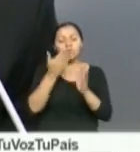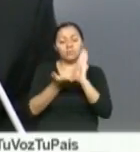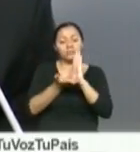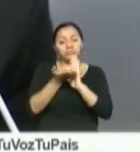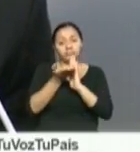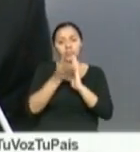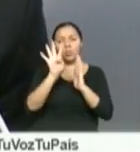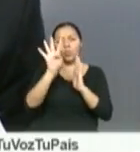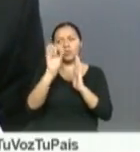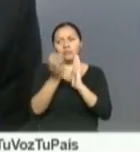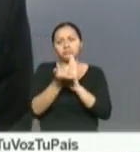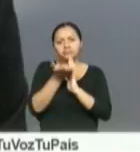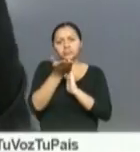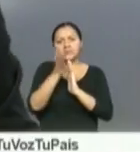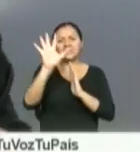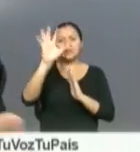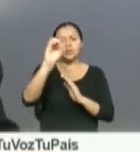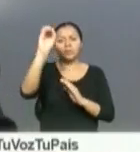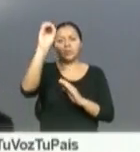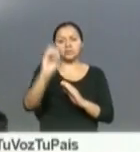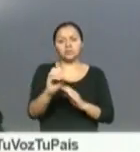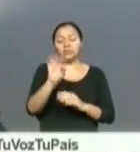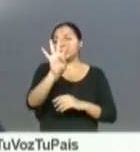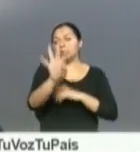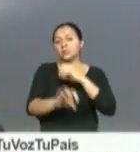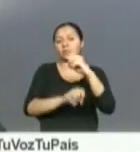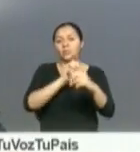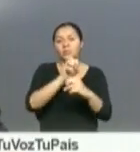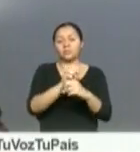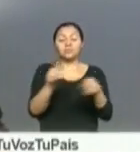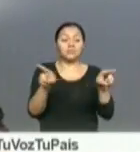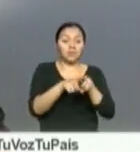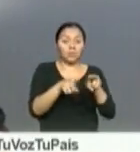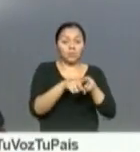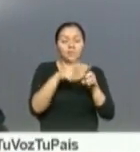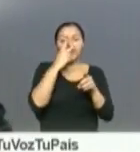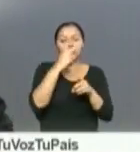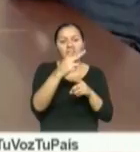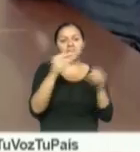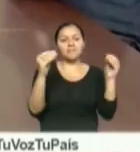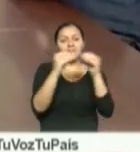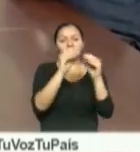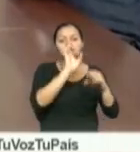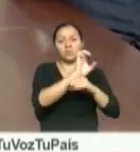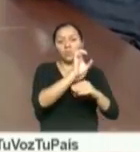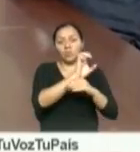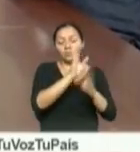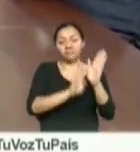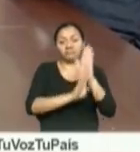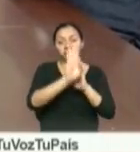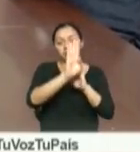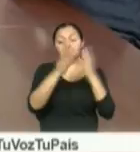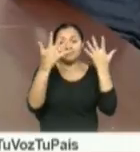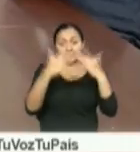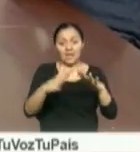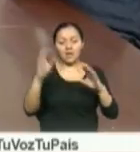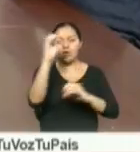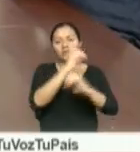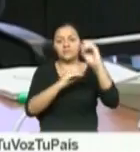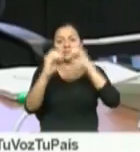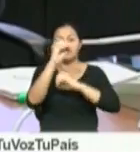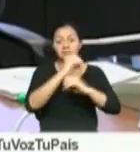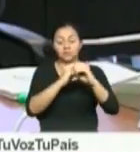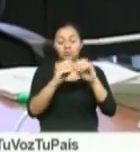a 5 por ciento en cuatro años, lo cual es bastante prometedor para un país como Ecuador. Tras las observaciones, la mesa